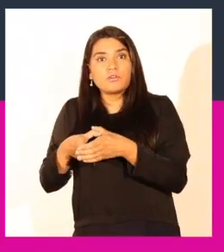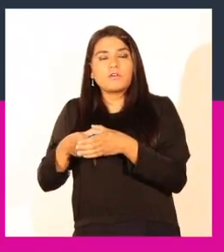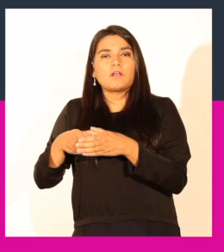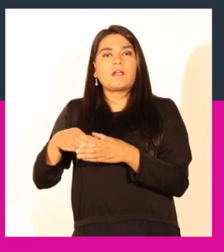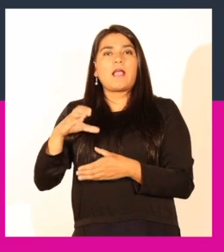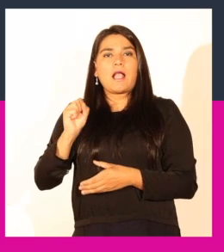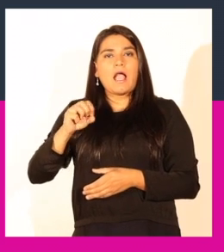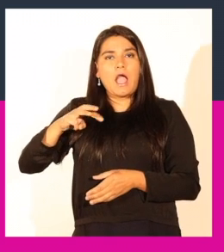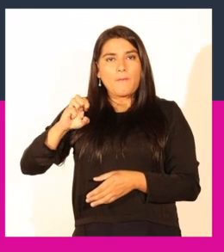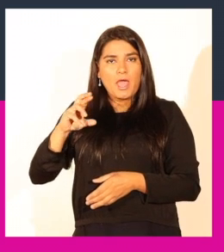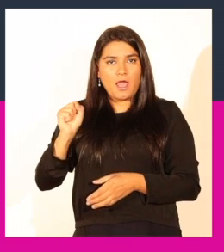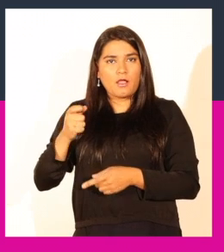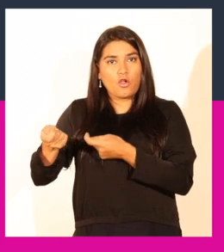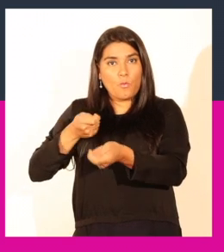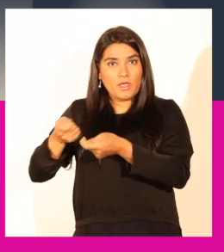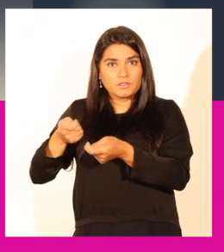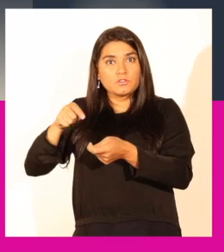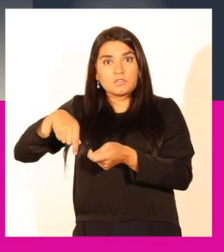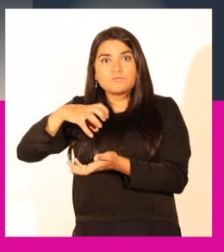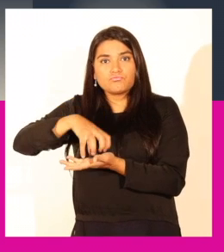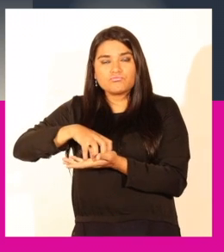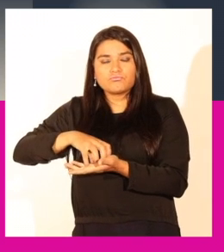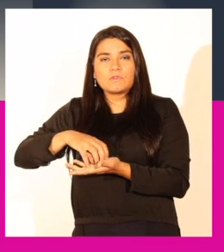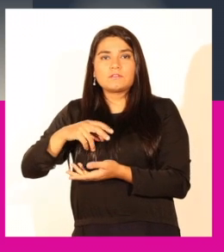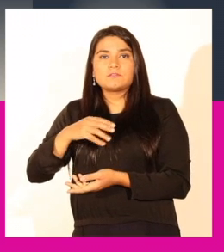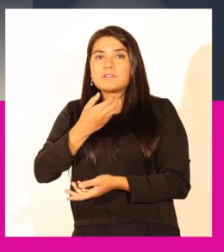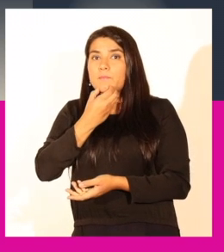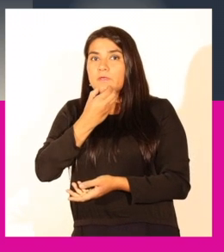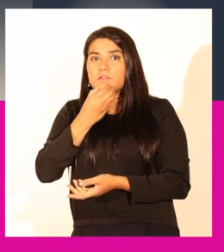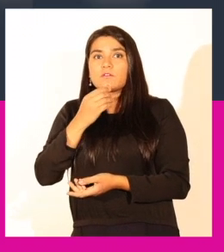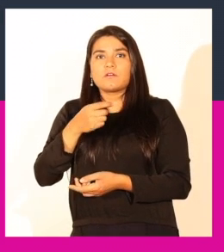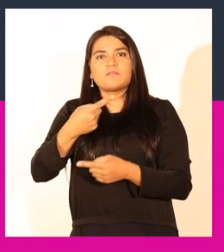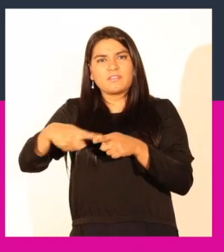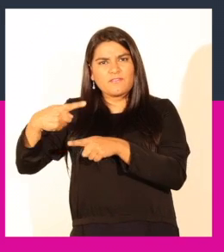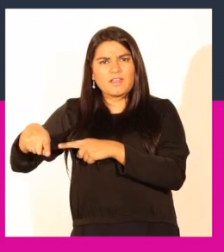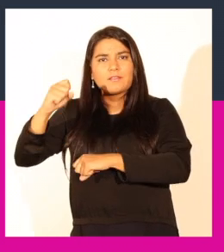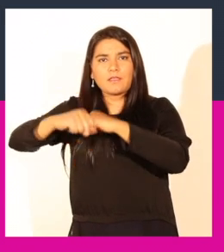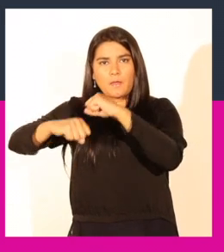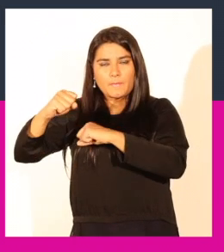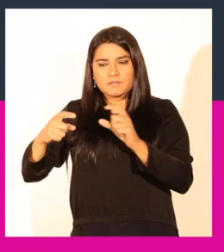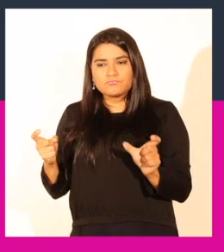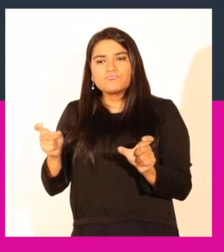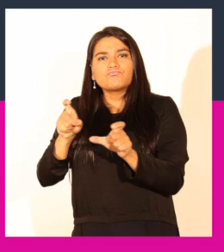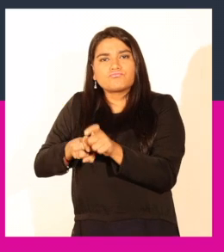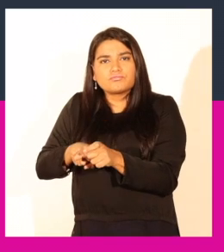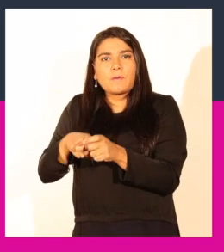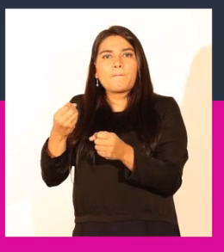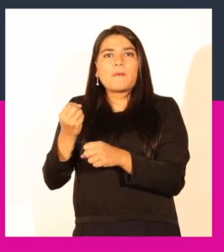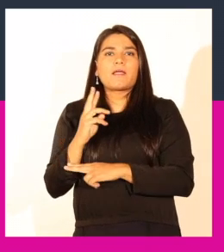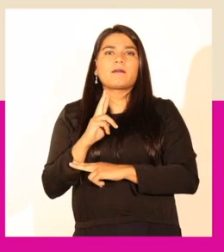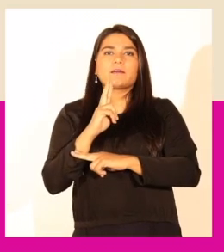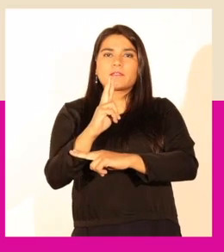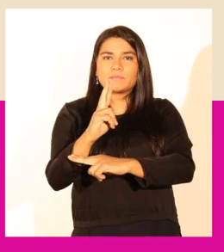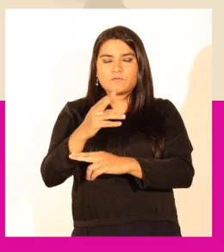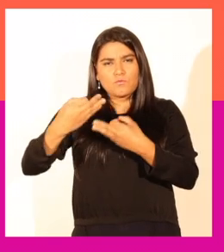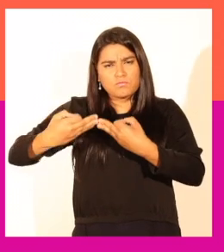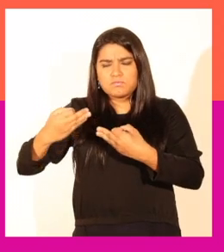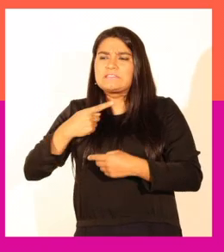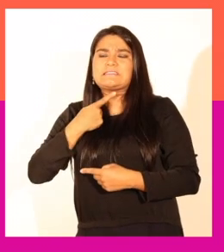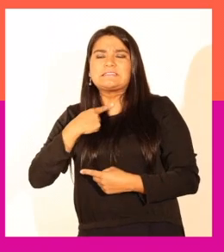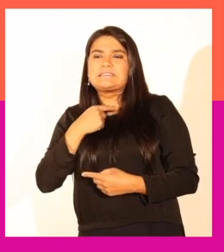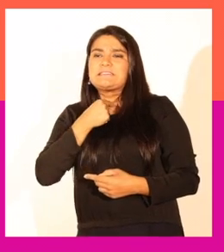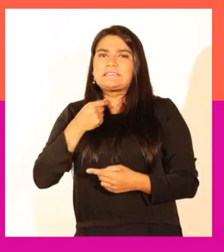conformó la Cámara de Comercio y Turismo de San Pedro de la Paz que reúne a 40 empresarios de la comuna y cuya finalidad es